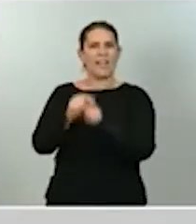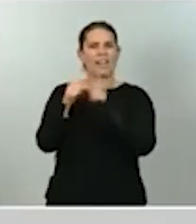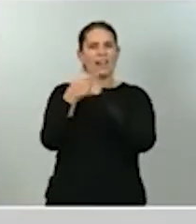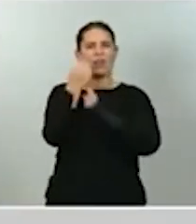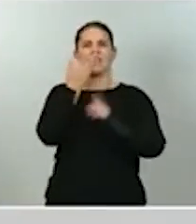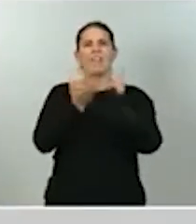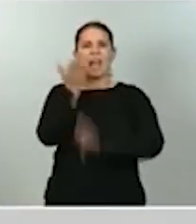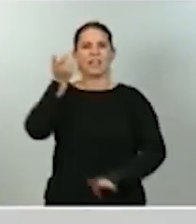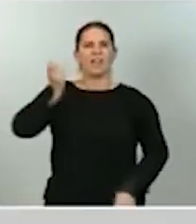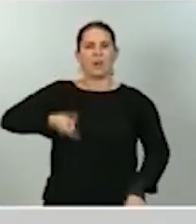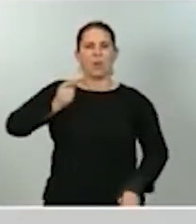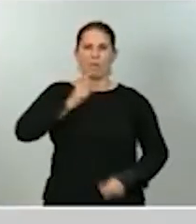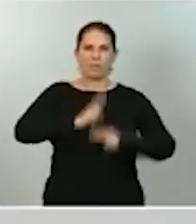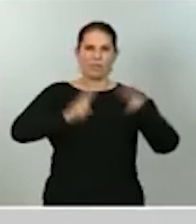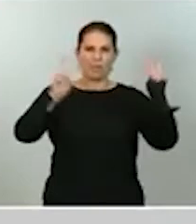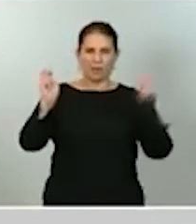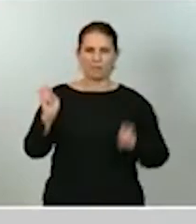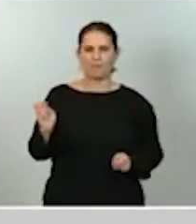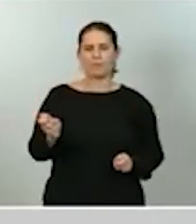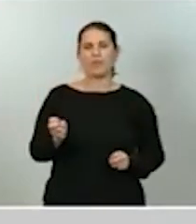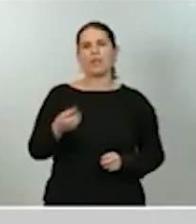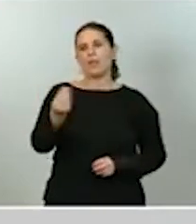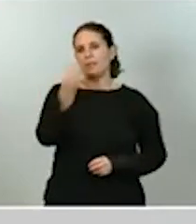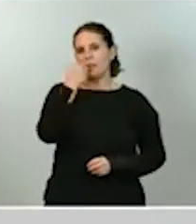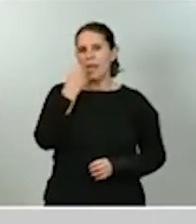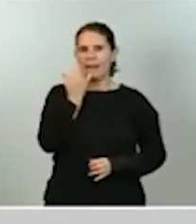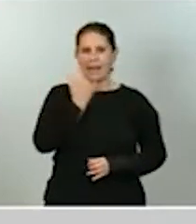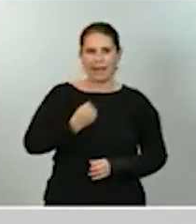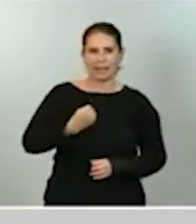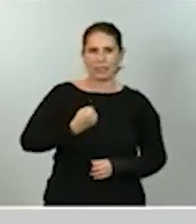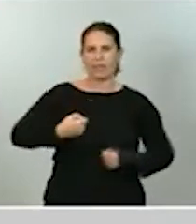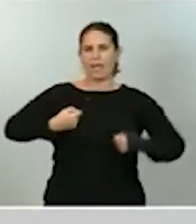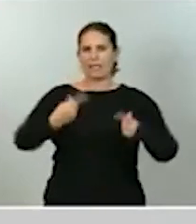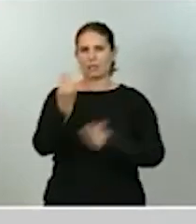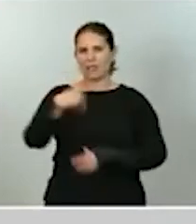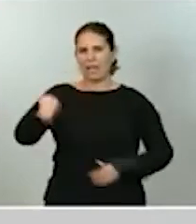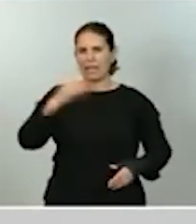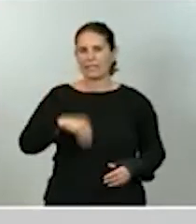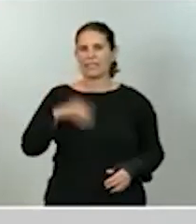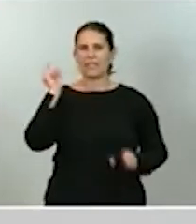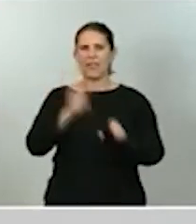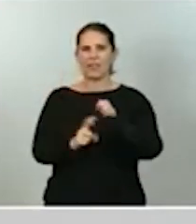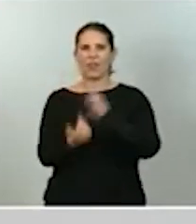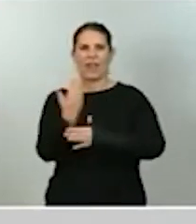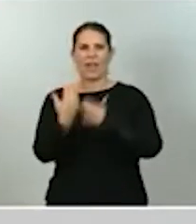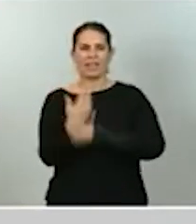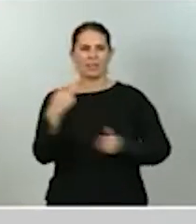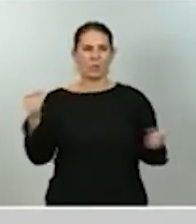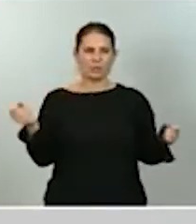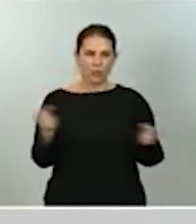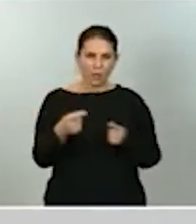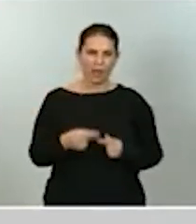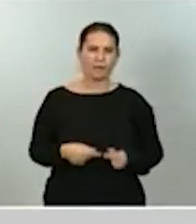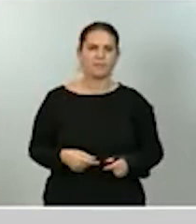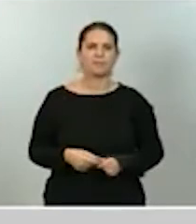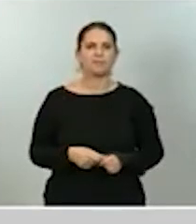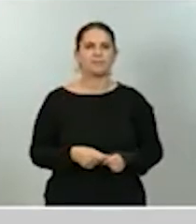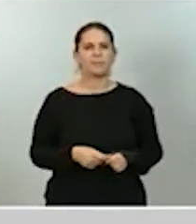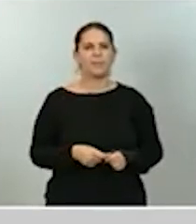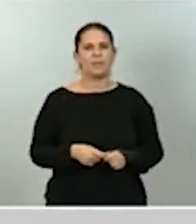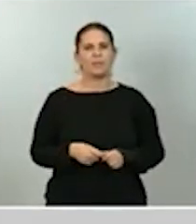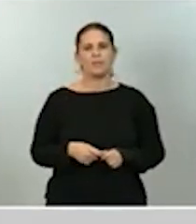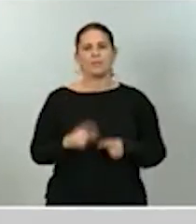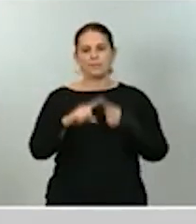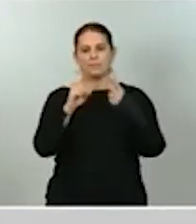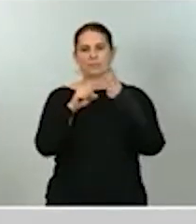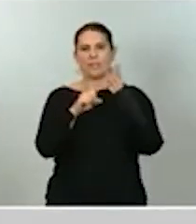energético, el gasto con tarjetas, la afiliación diaria a la seguridad social a la que acabo de referirme. Y todos estos indicadores